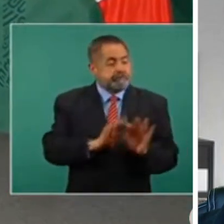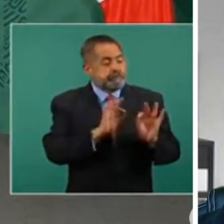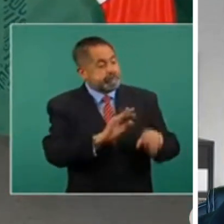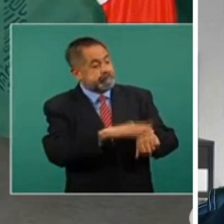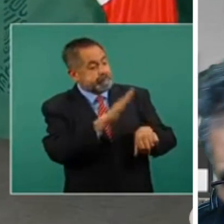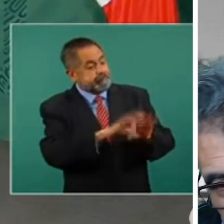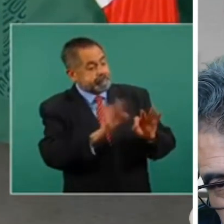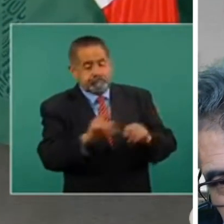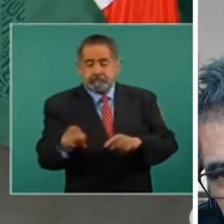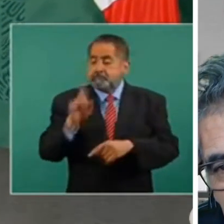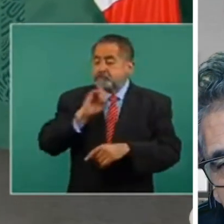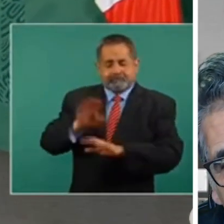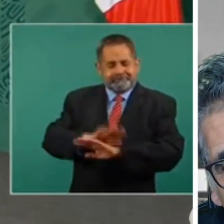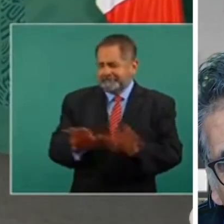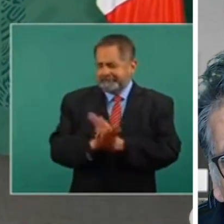es así.